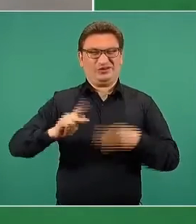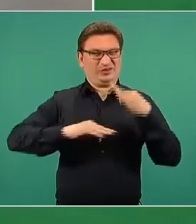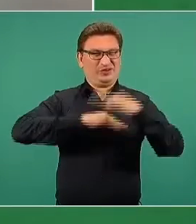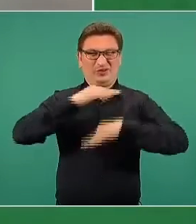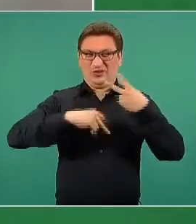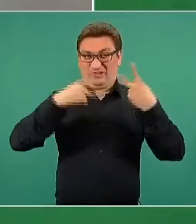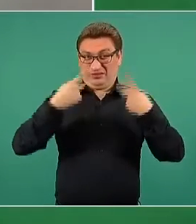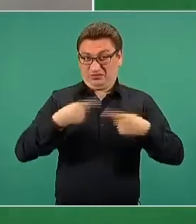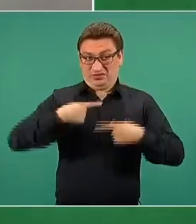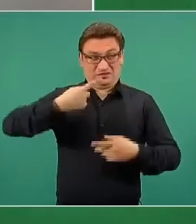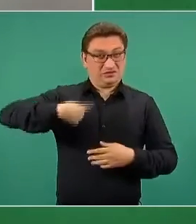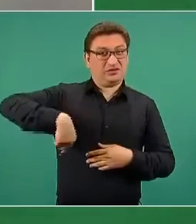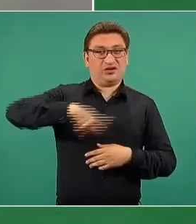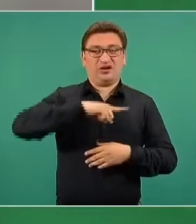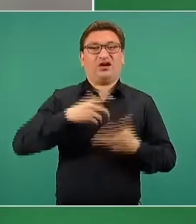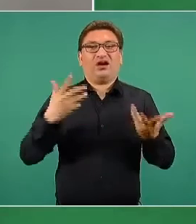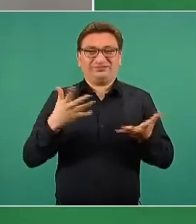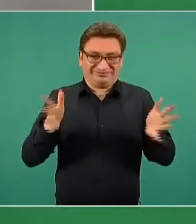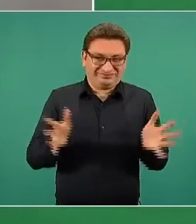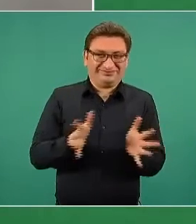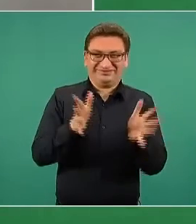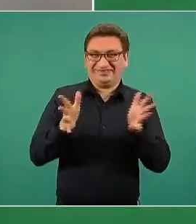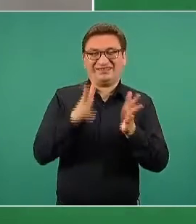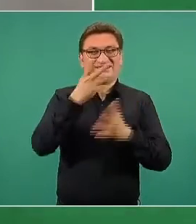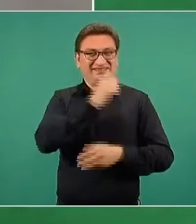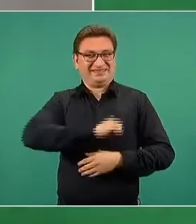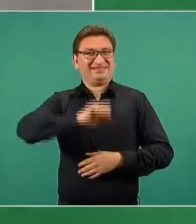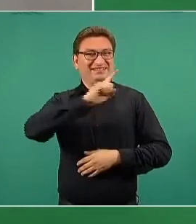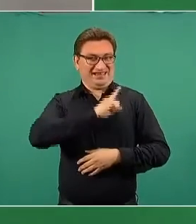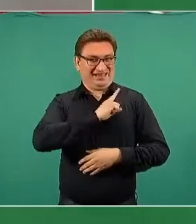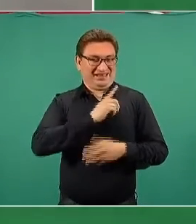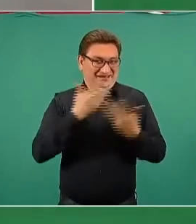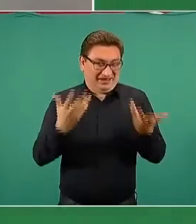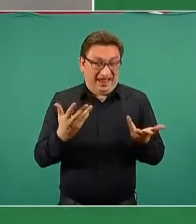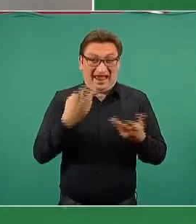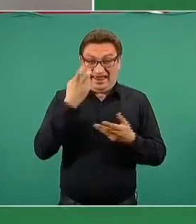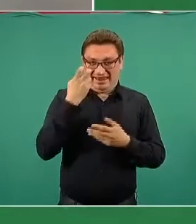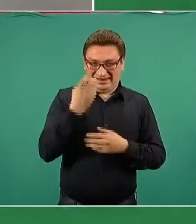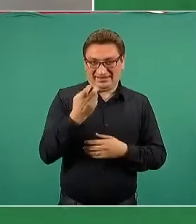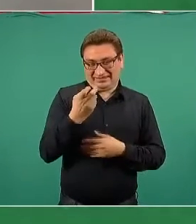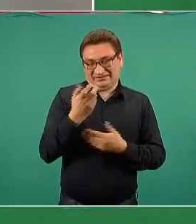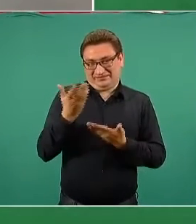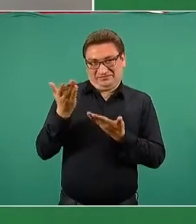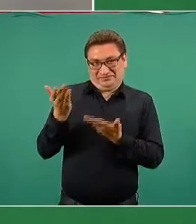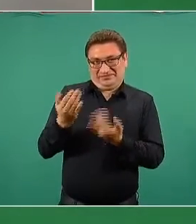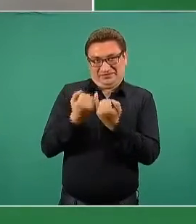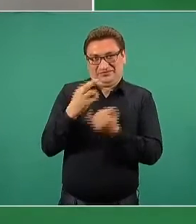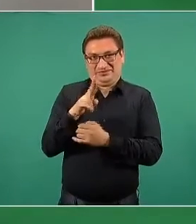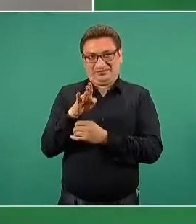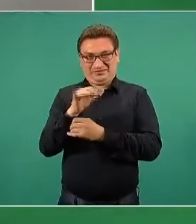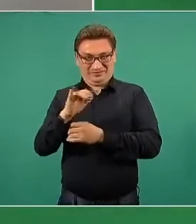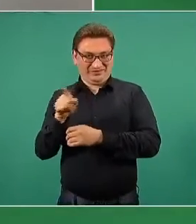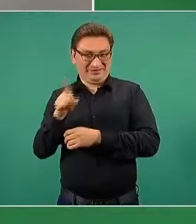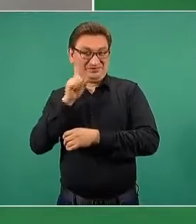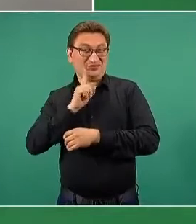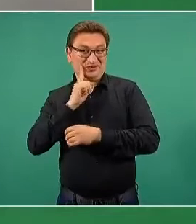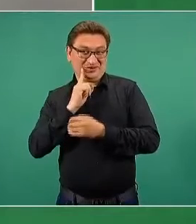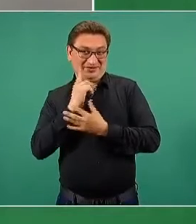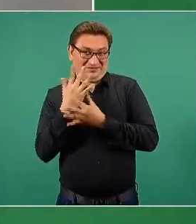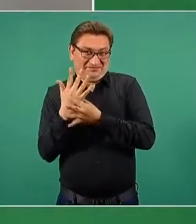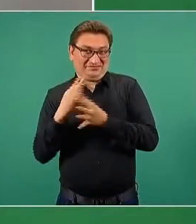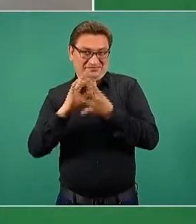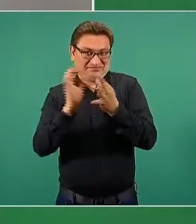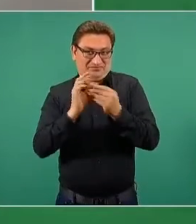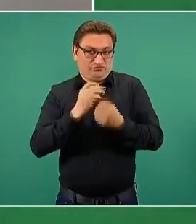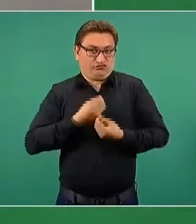personas somos promotoras de la salud y así lo expresa Rubí. Todos debemos